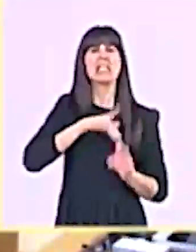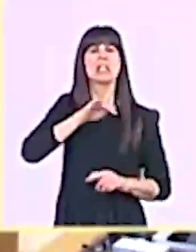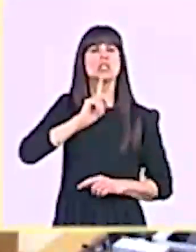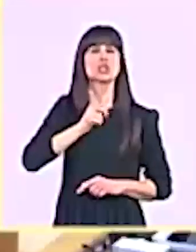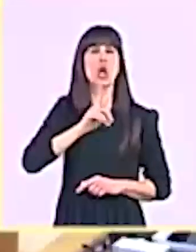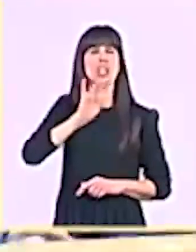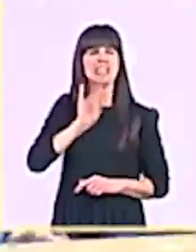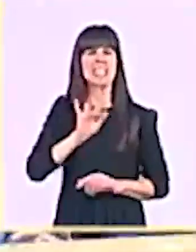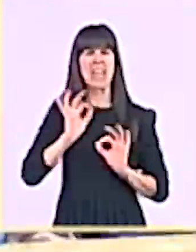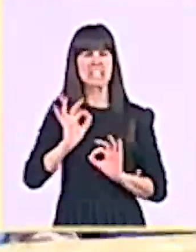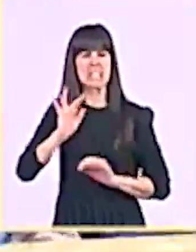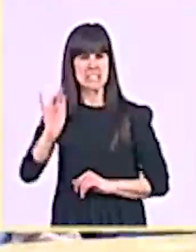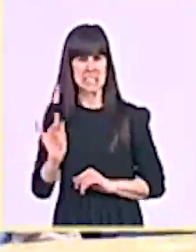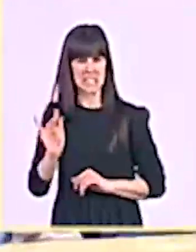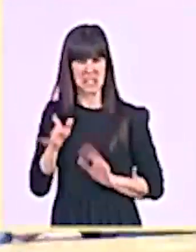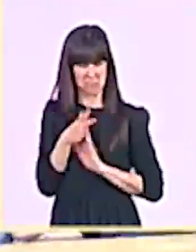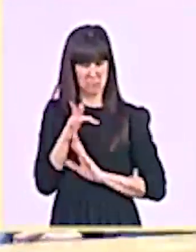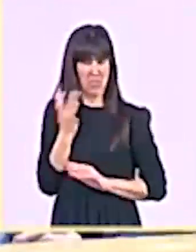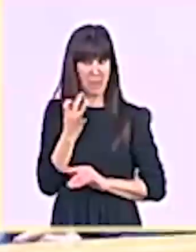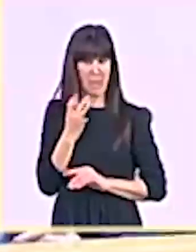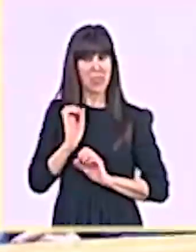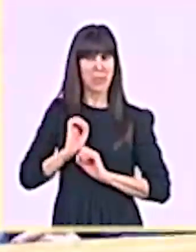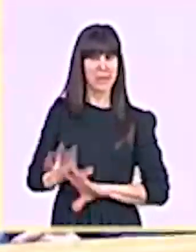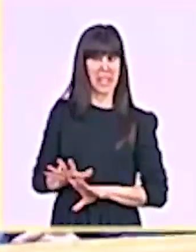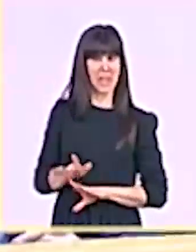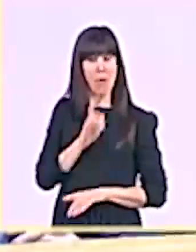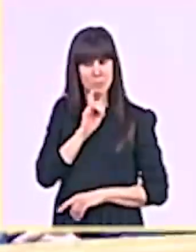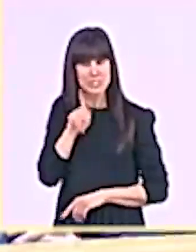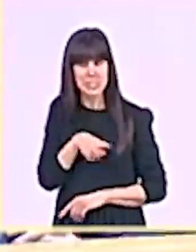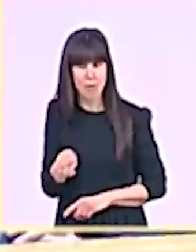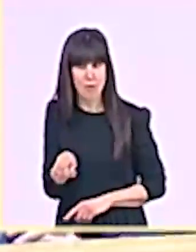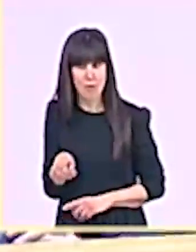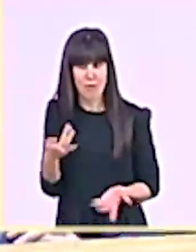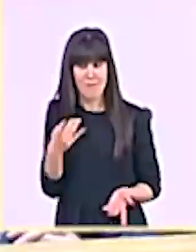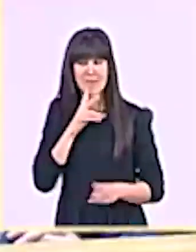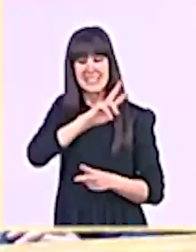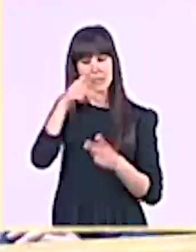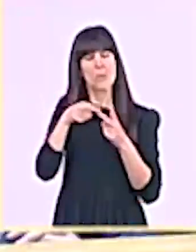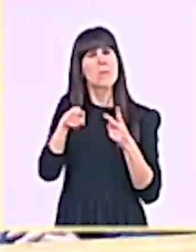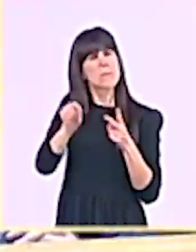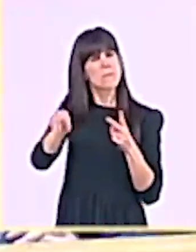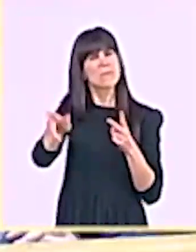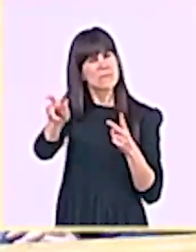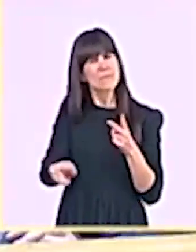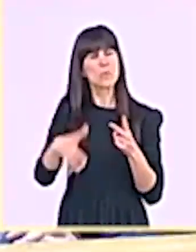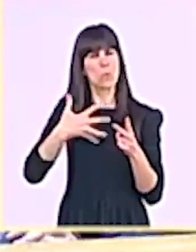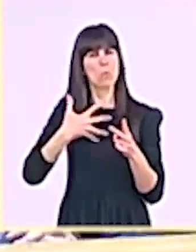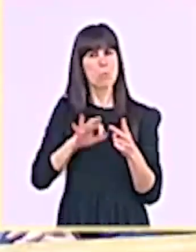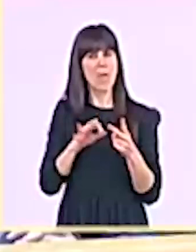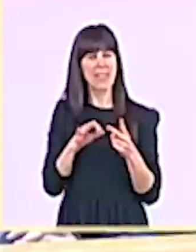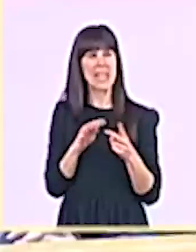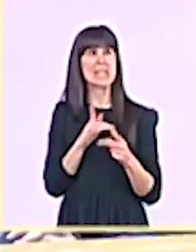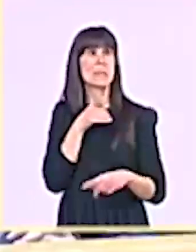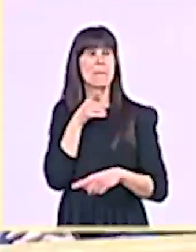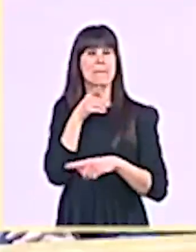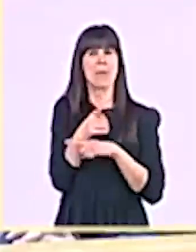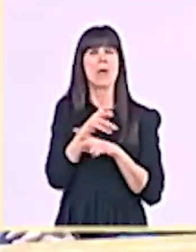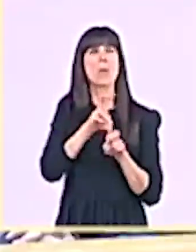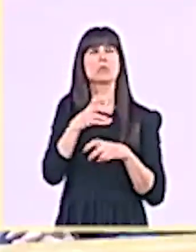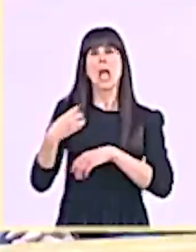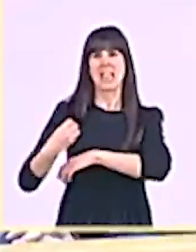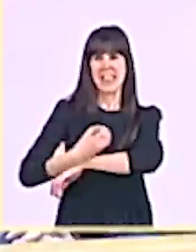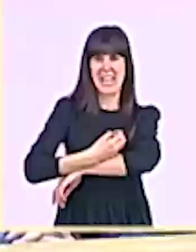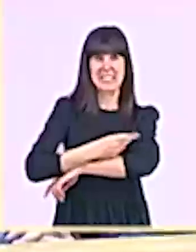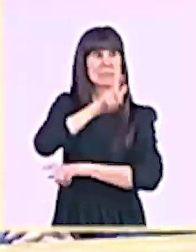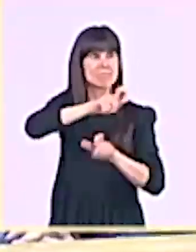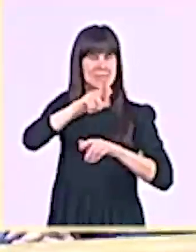¿Usted podría encargar nuevos trenes a las personas responsables de los que han encargado y no caben